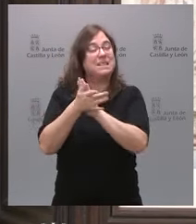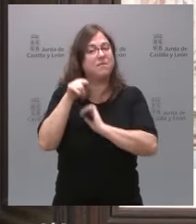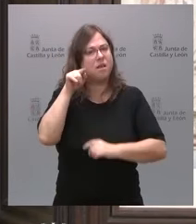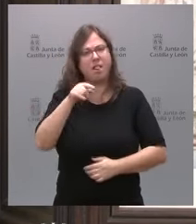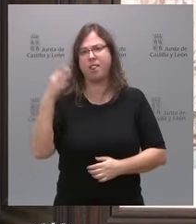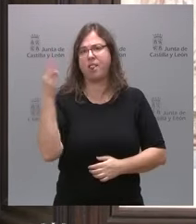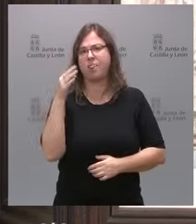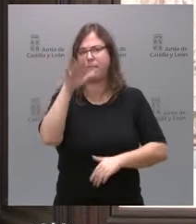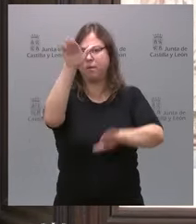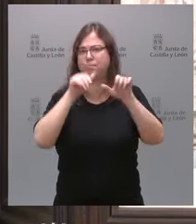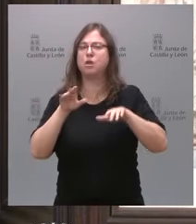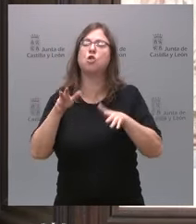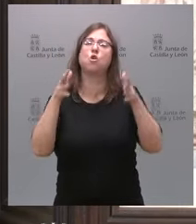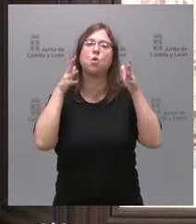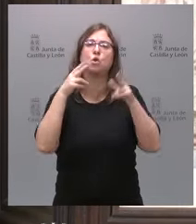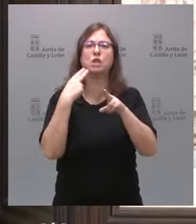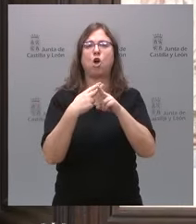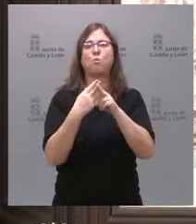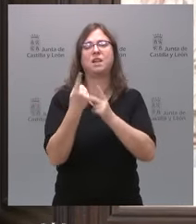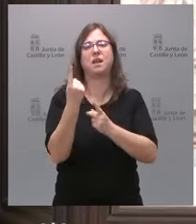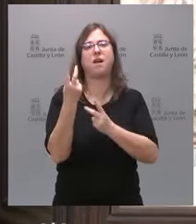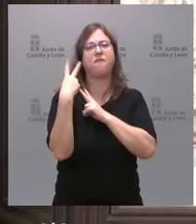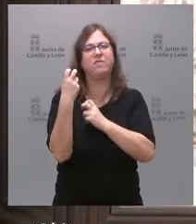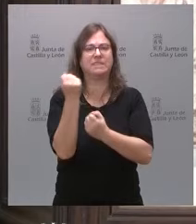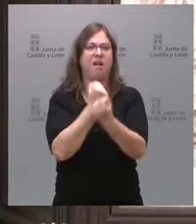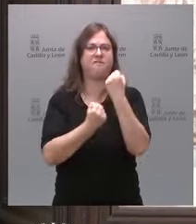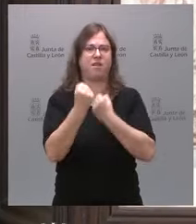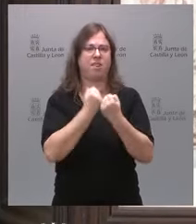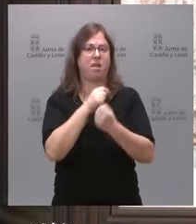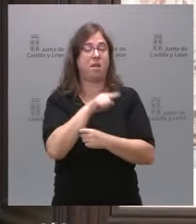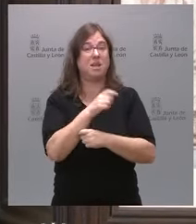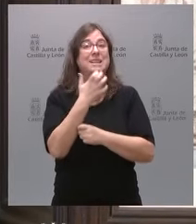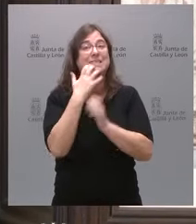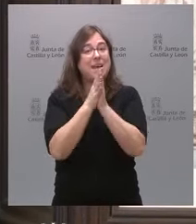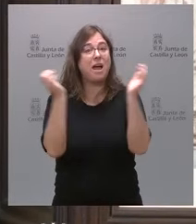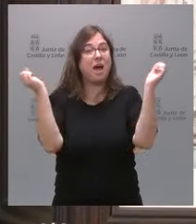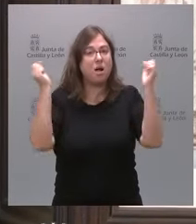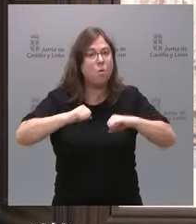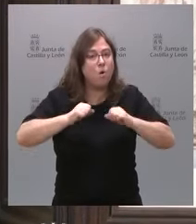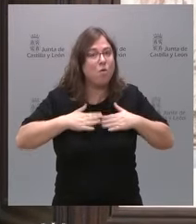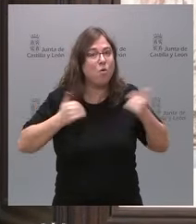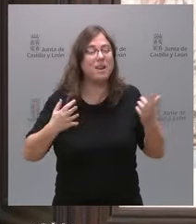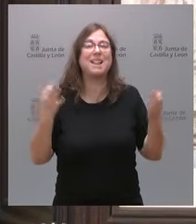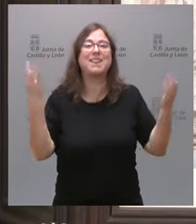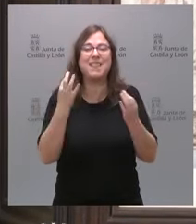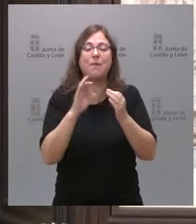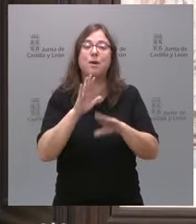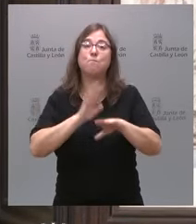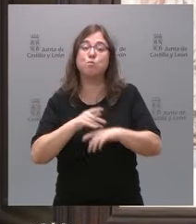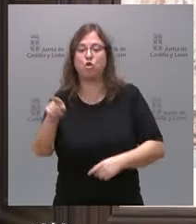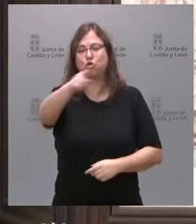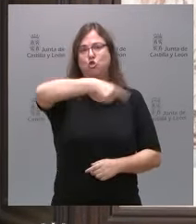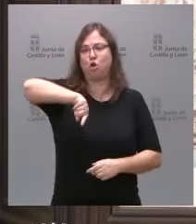ese Consejo de Política Fiscal y Financiera, porque cualquier acuerdo debe ser el resultado de un consenso